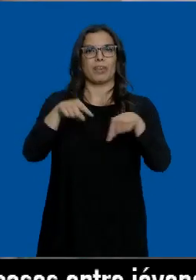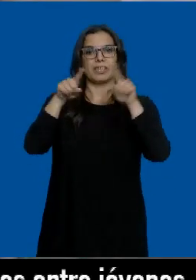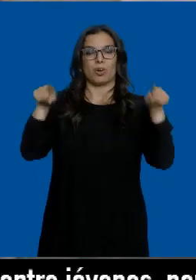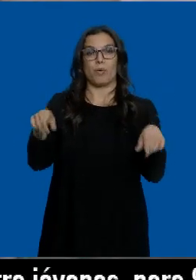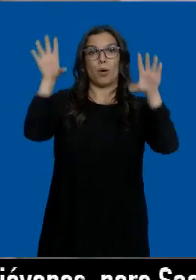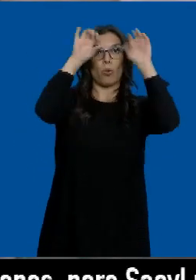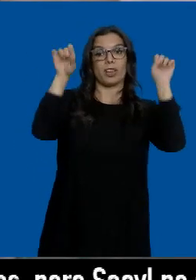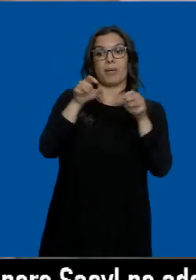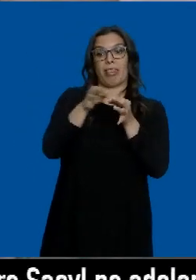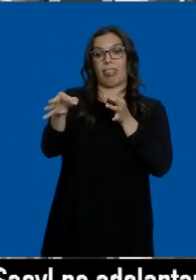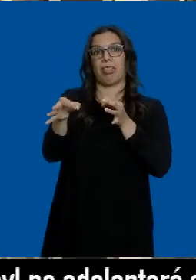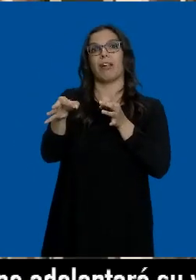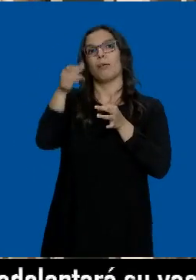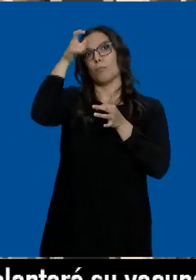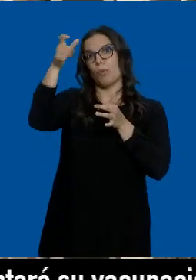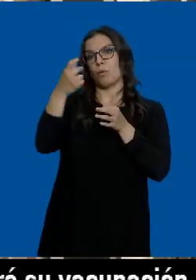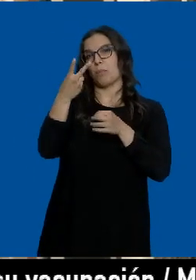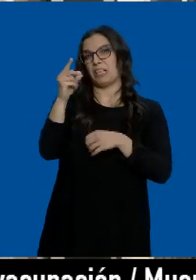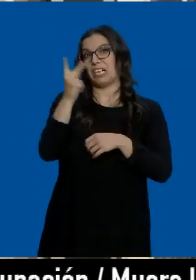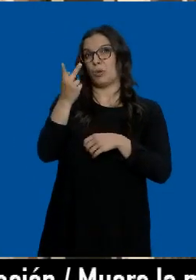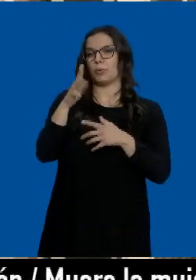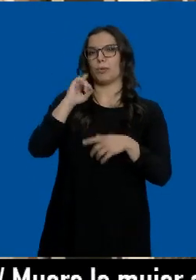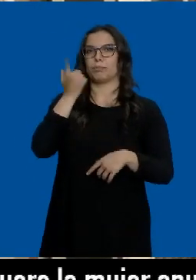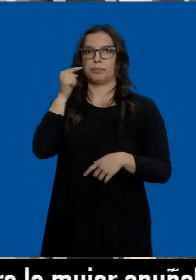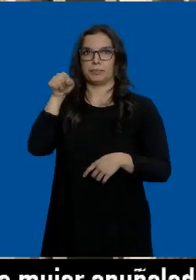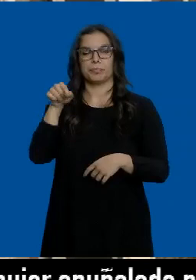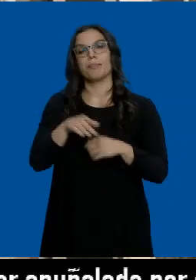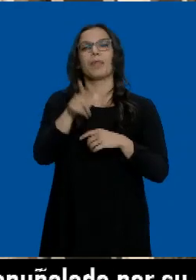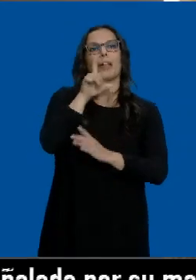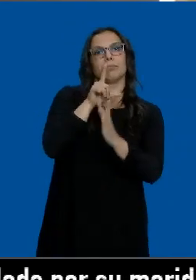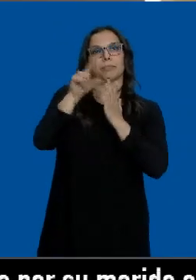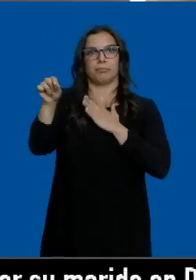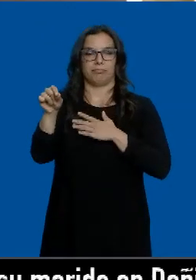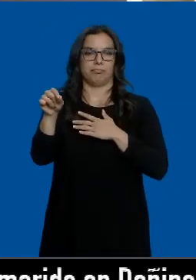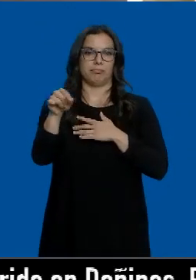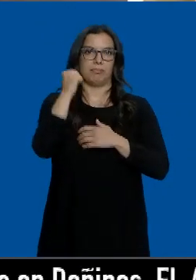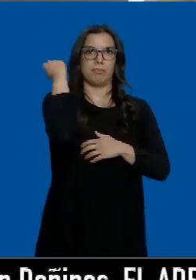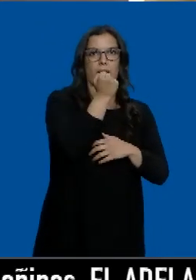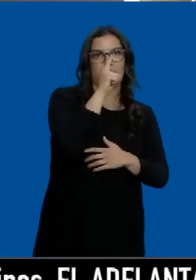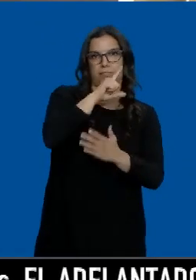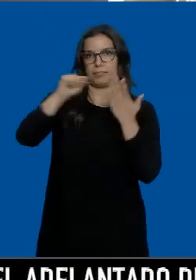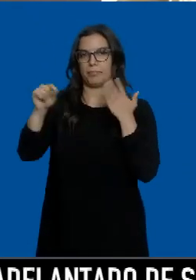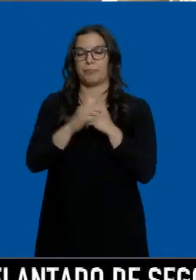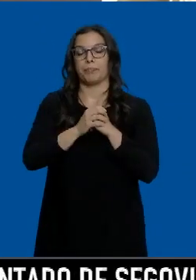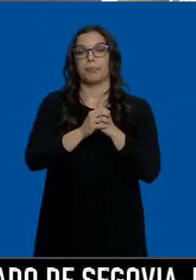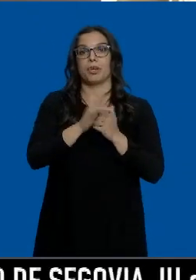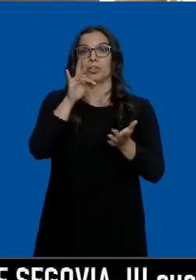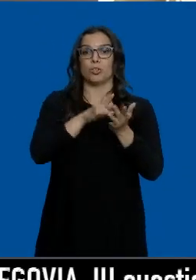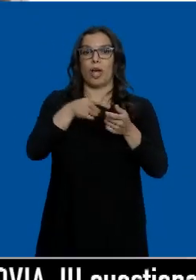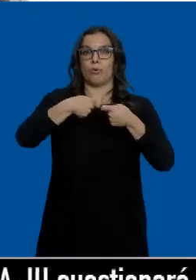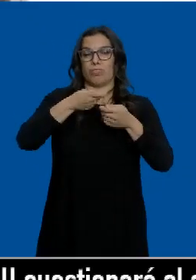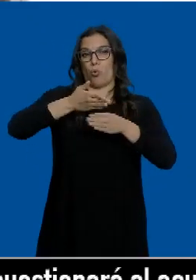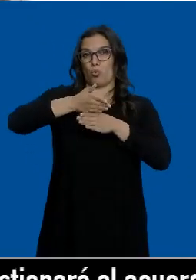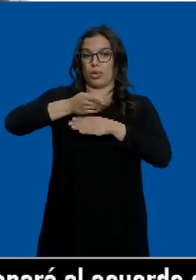en un pueblo cercano, Veganzones, a unos 20 kilómetros. Había huido tras apuñalar a la víctima. El ataque se produjo con un